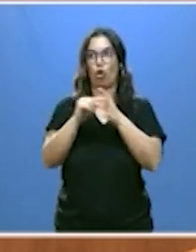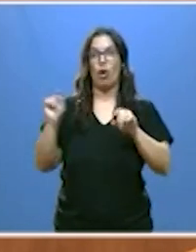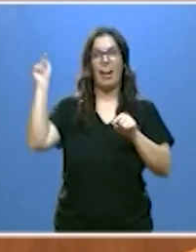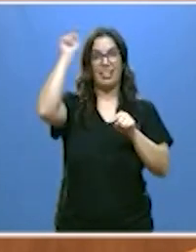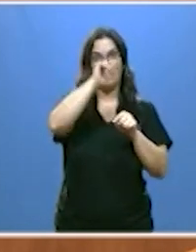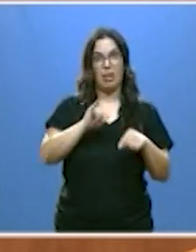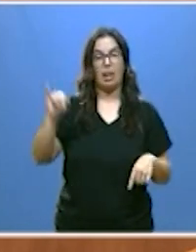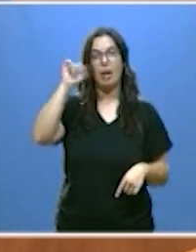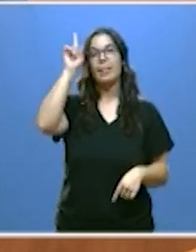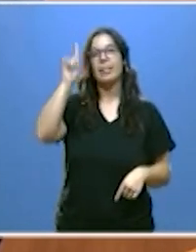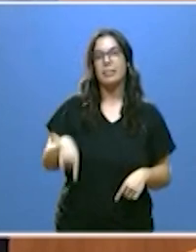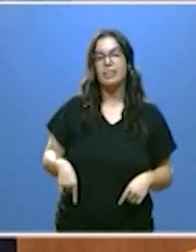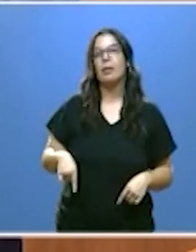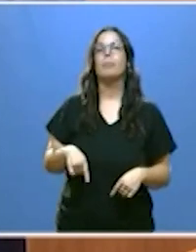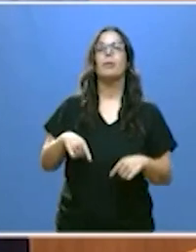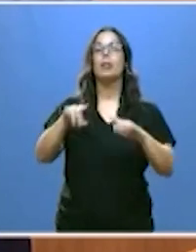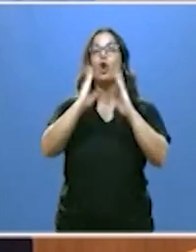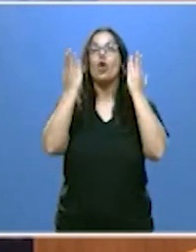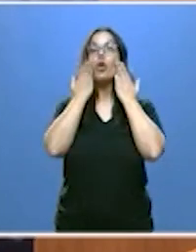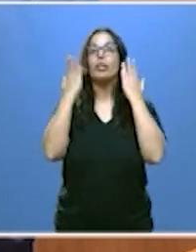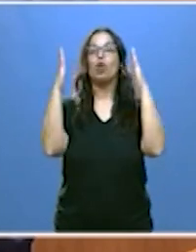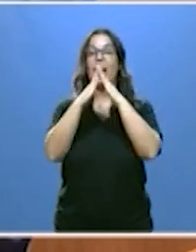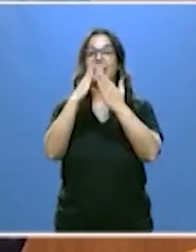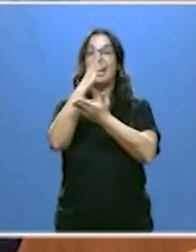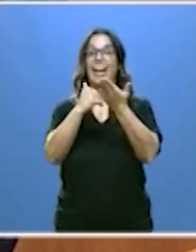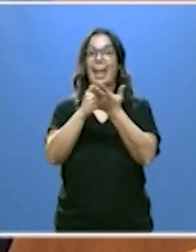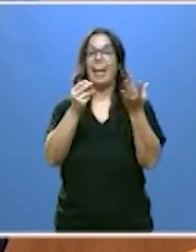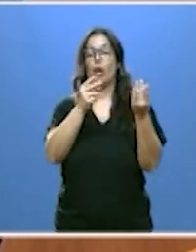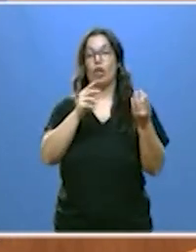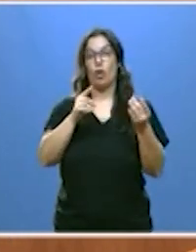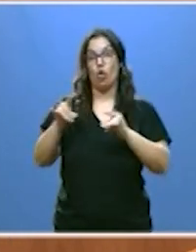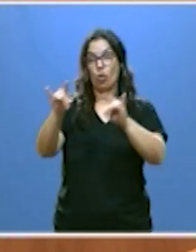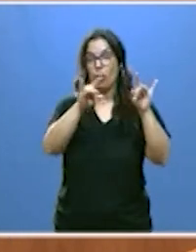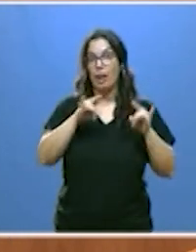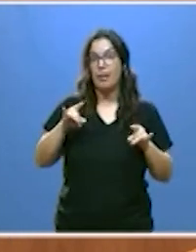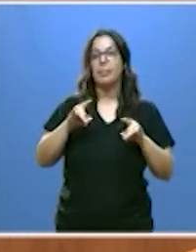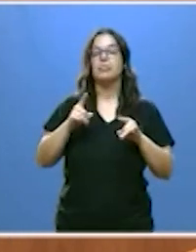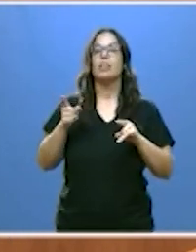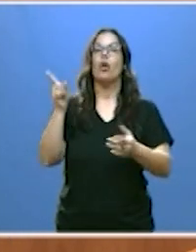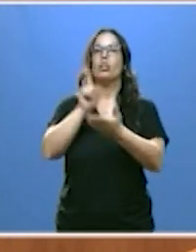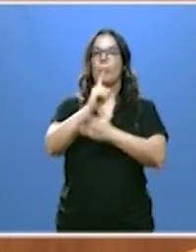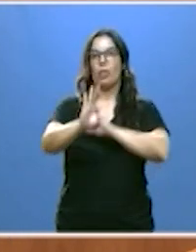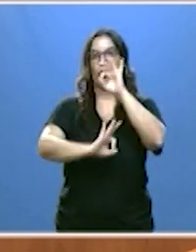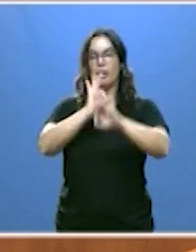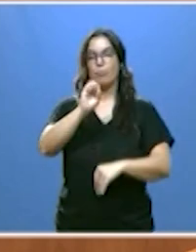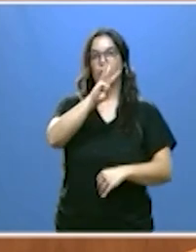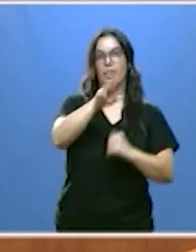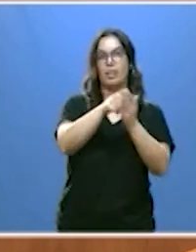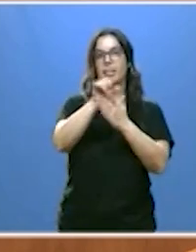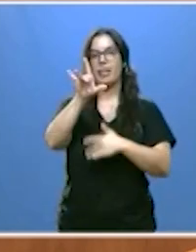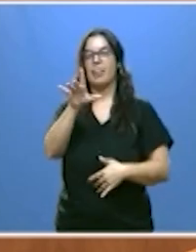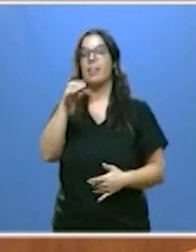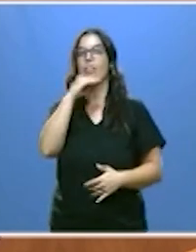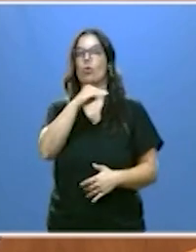retomaremos la celebración del Congreso de Casas Regionales que tendrá lugar en unos días del 13 al 15 de octubre